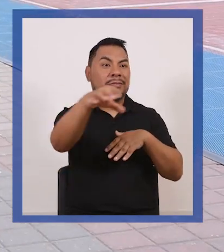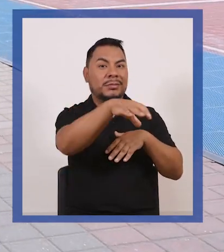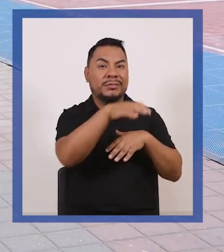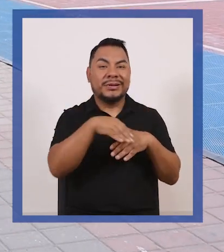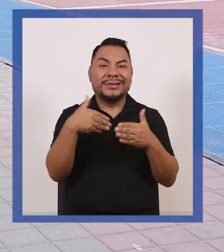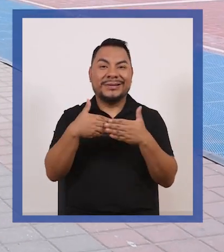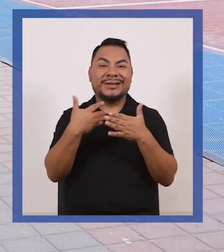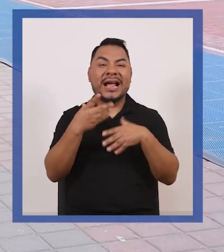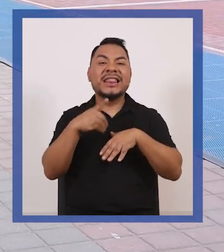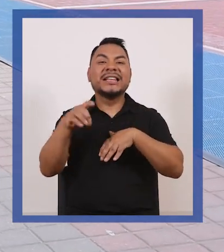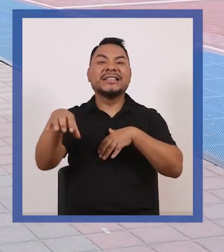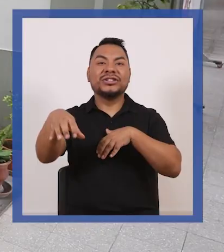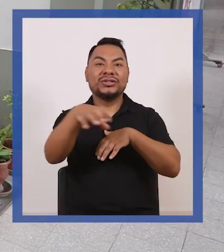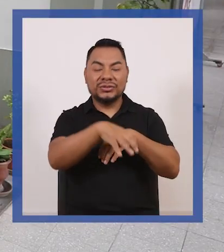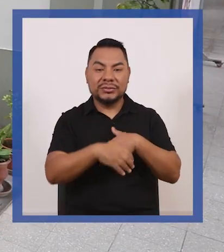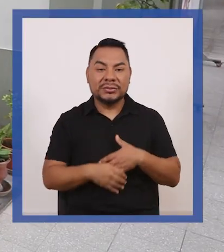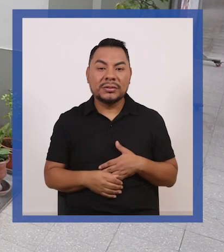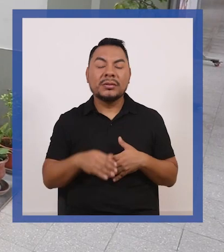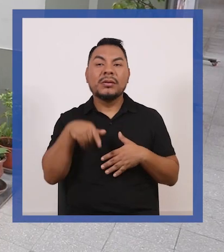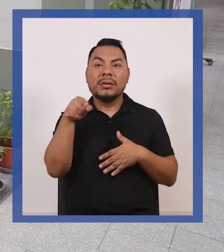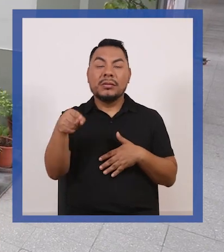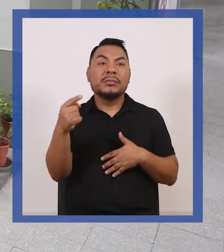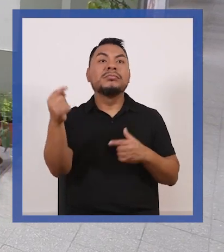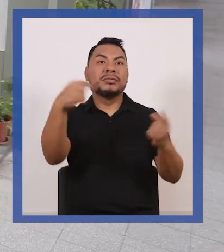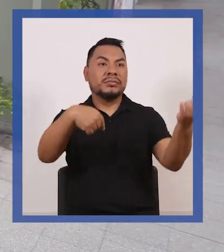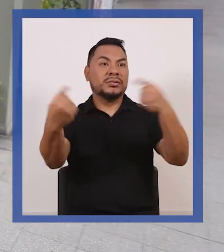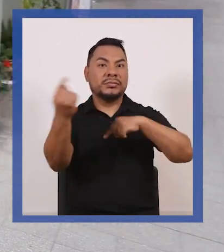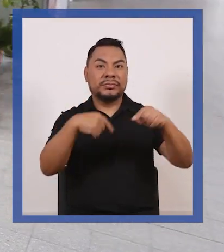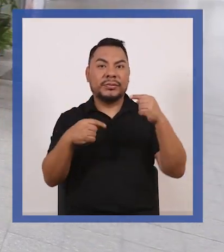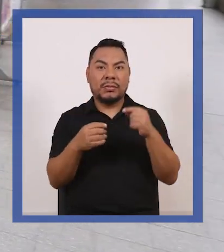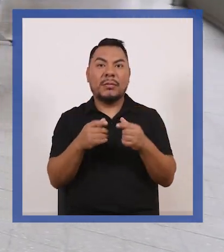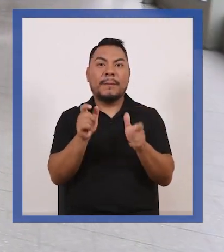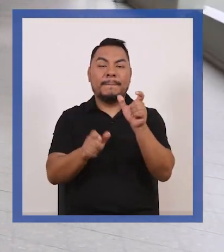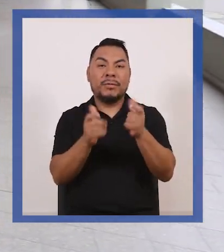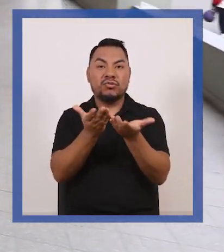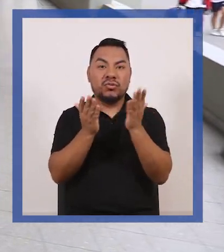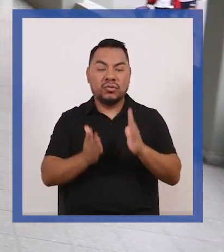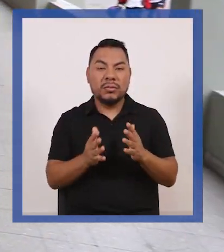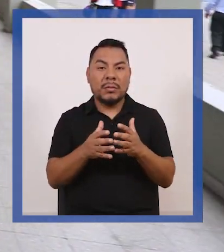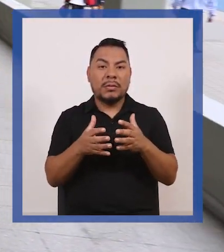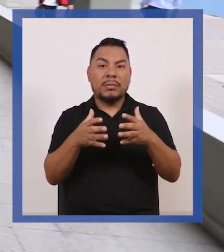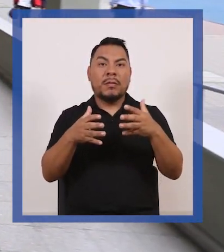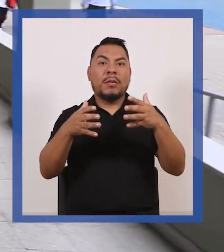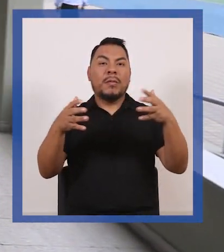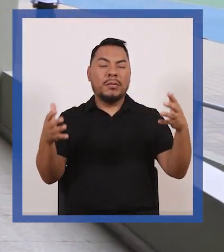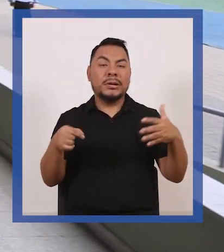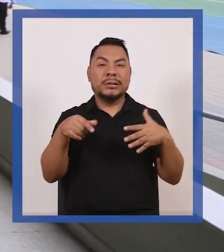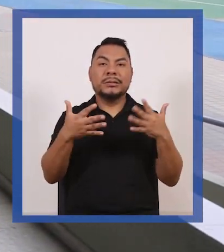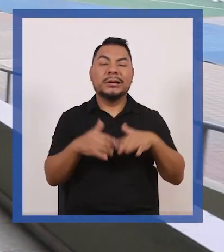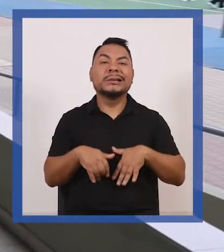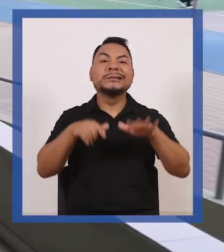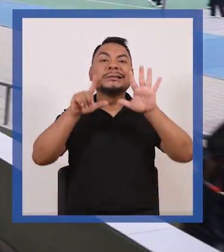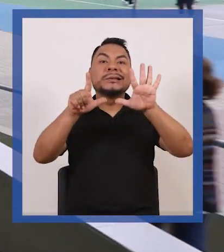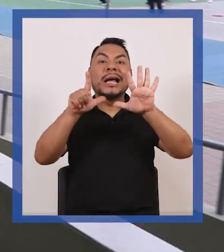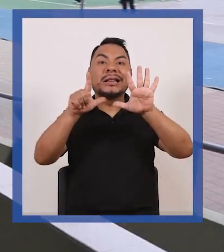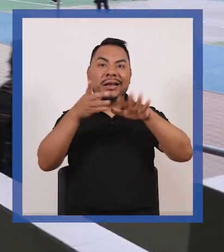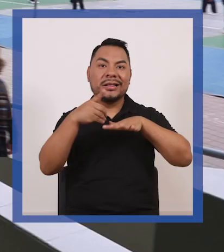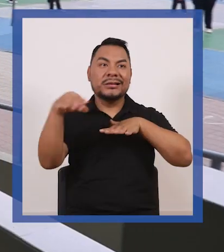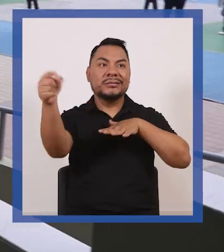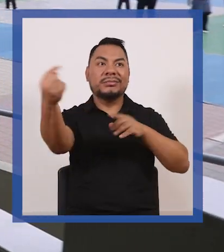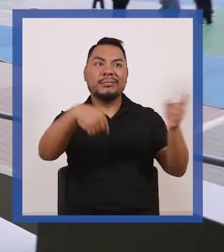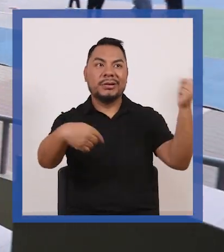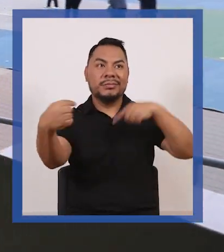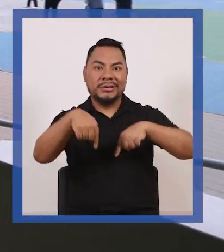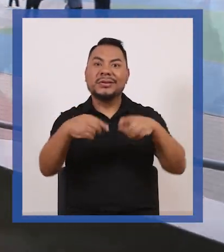distintos conos fue aumentando su población y hoy igual atendemos cerca de 7 distritos en esta